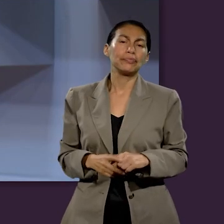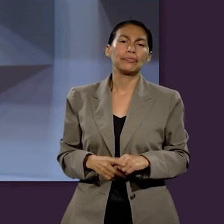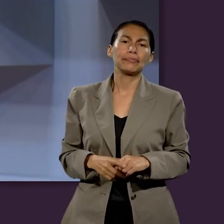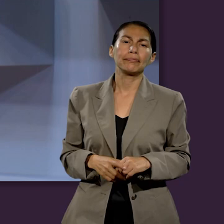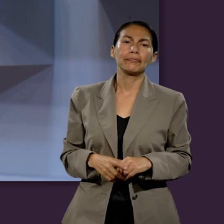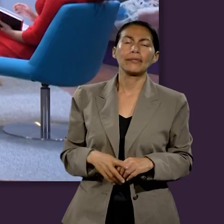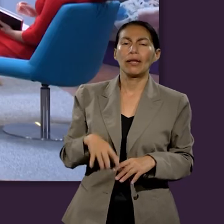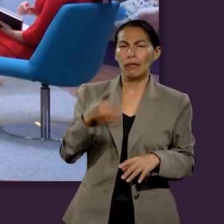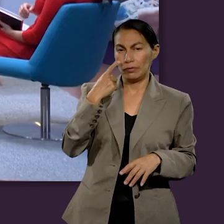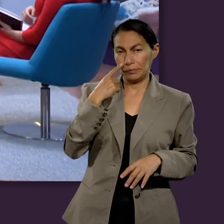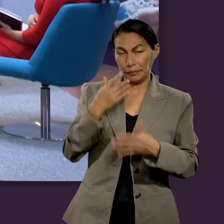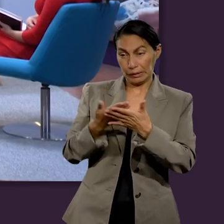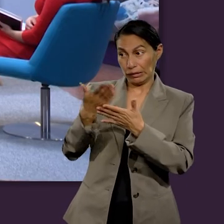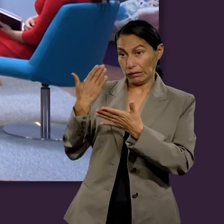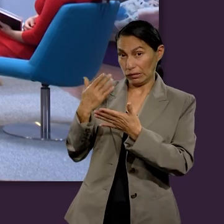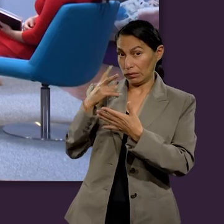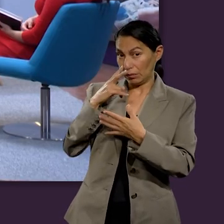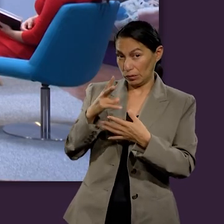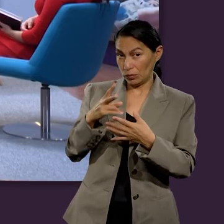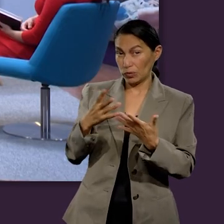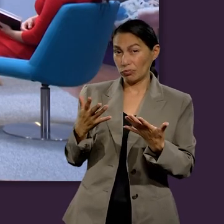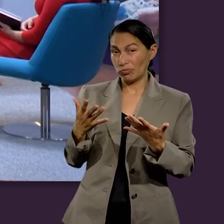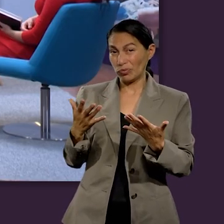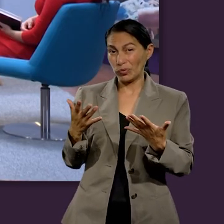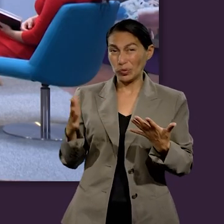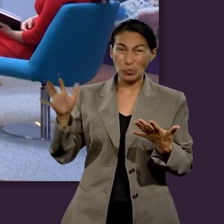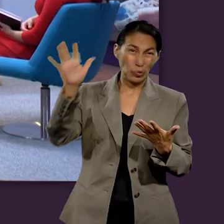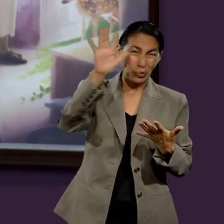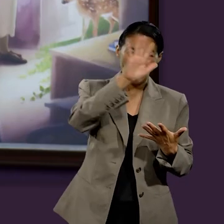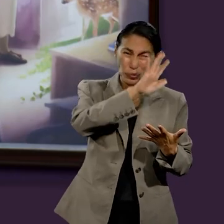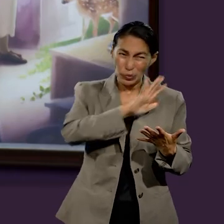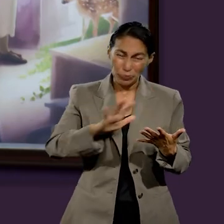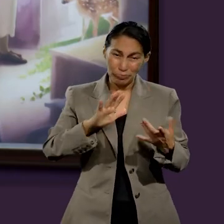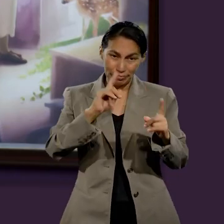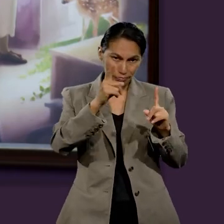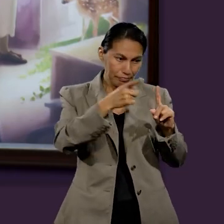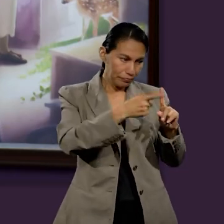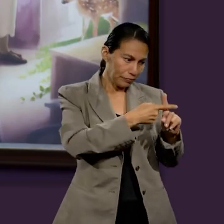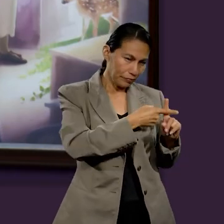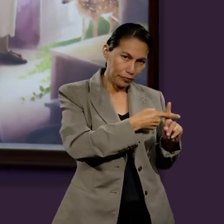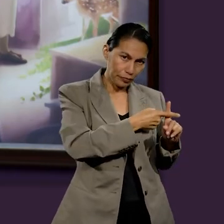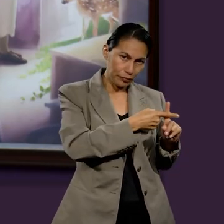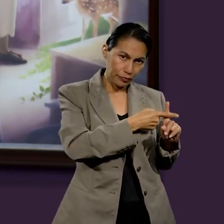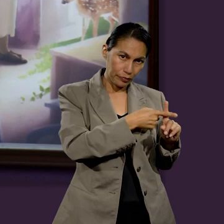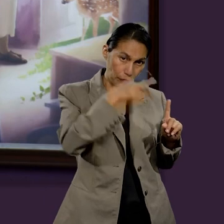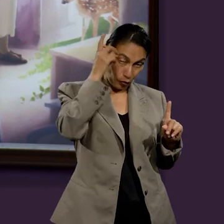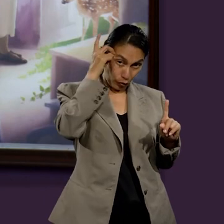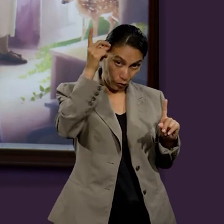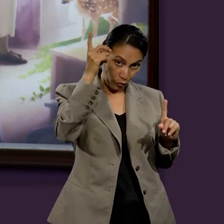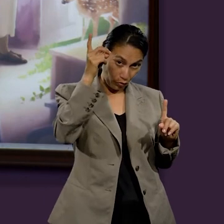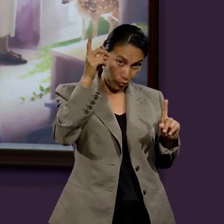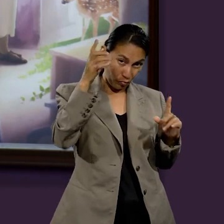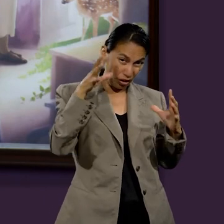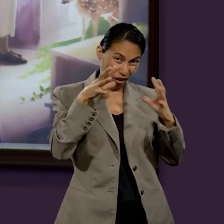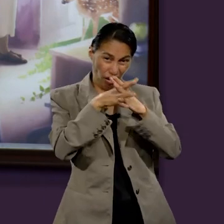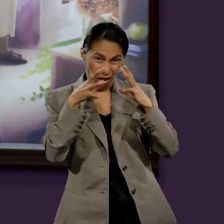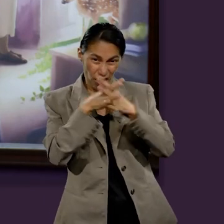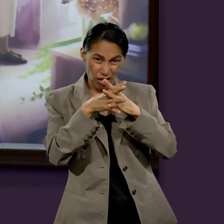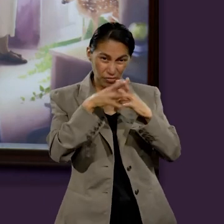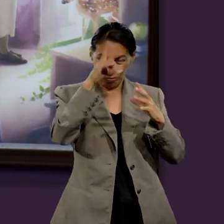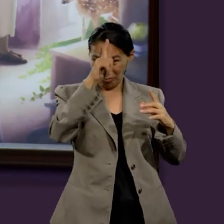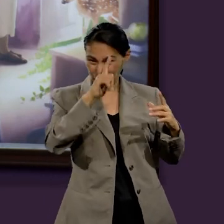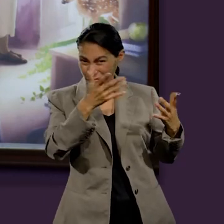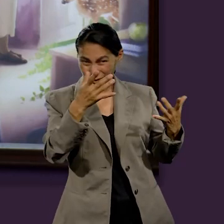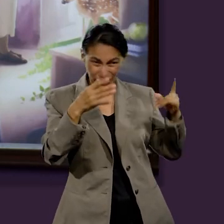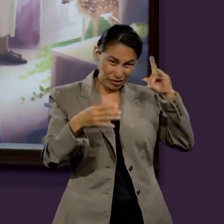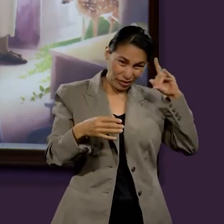destino? Como hemos visto antes a nivel cósmico en la cruz, Dios ha ganado